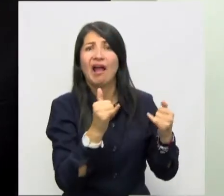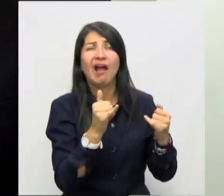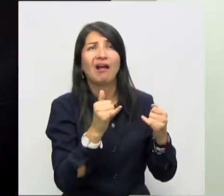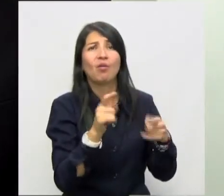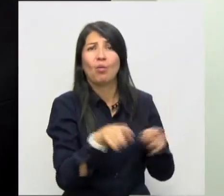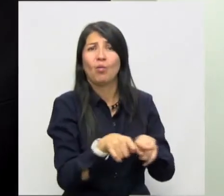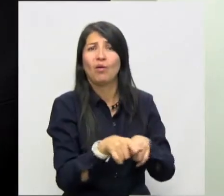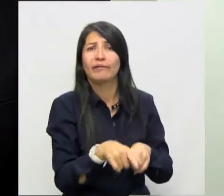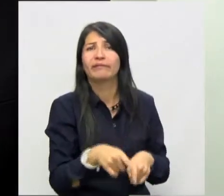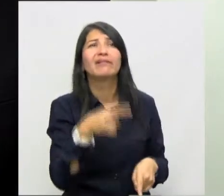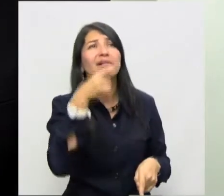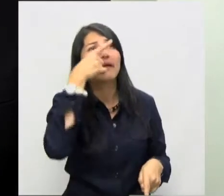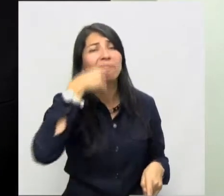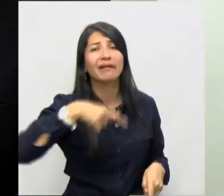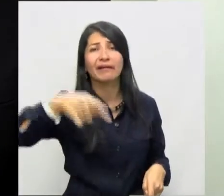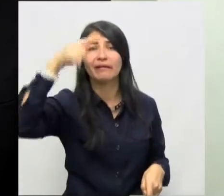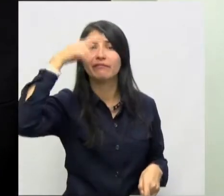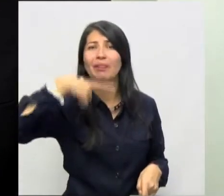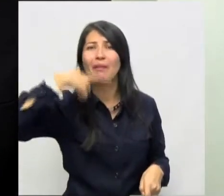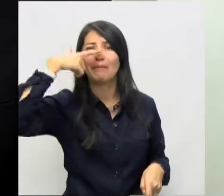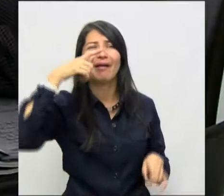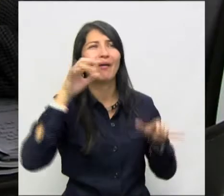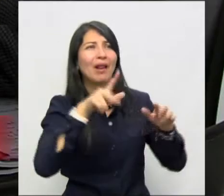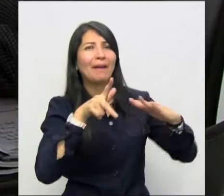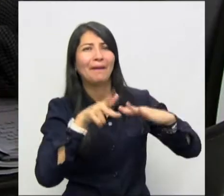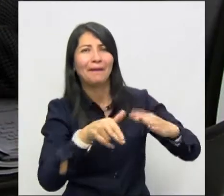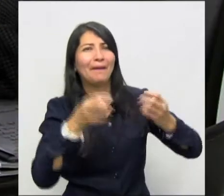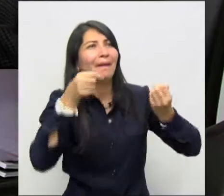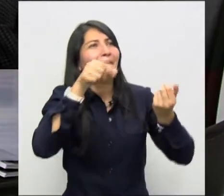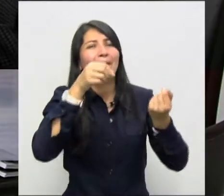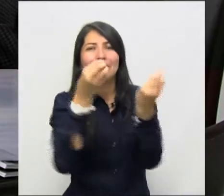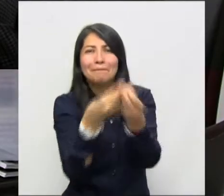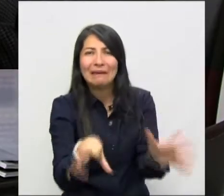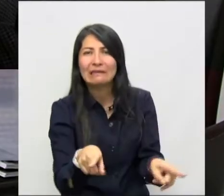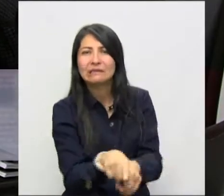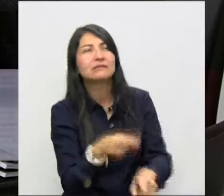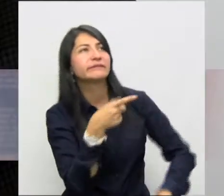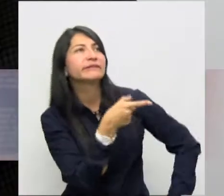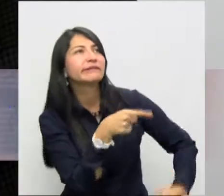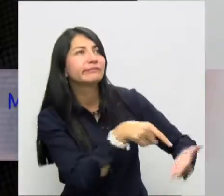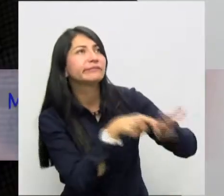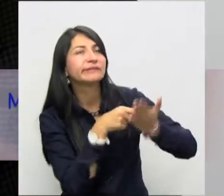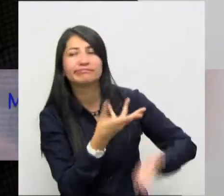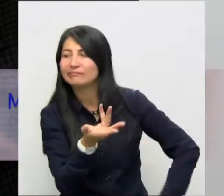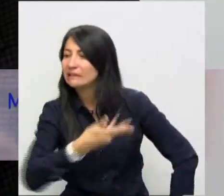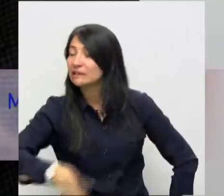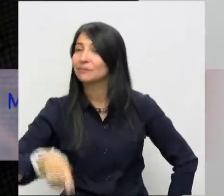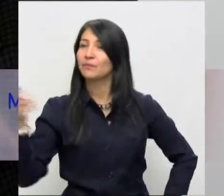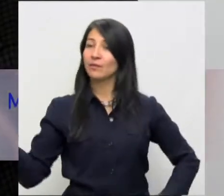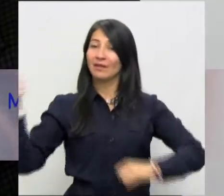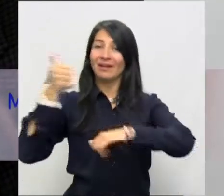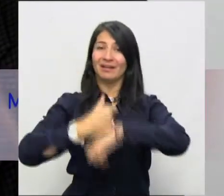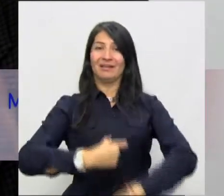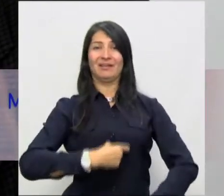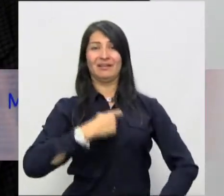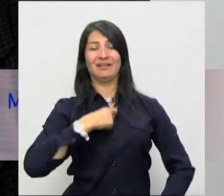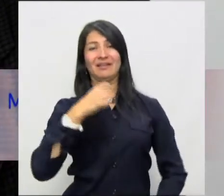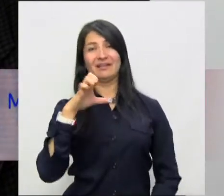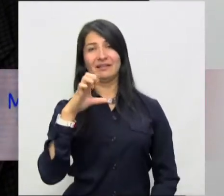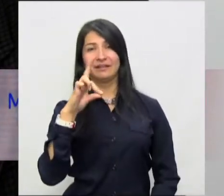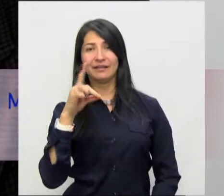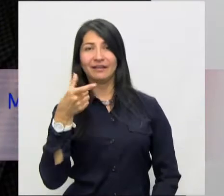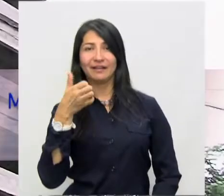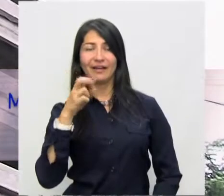está próxima a convertirse en un elefante blanco. El Contralor General, Edgardo Maya, advirtió que, tal como está la obra hoy,